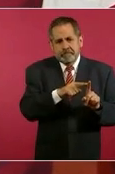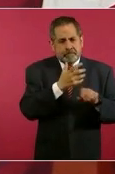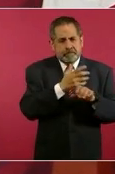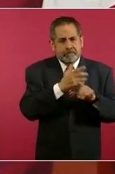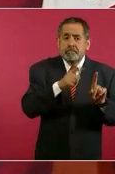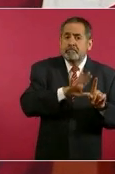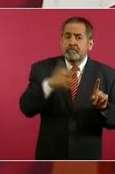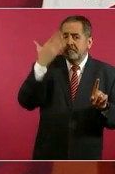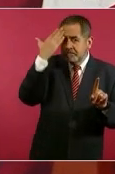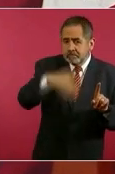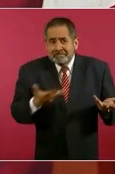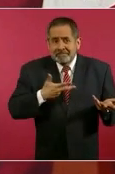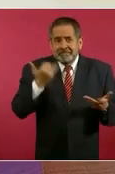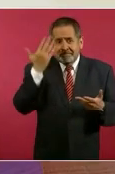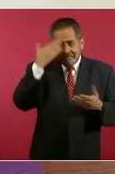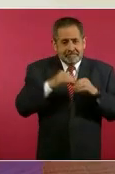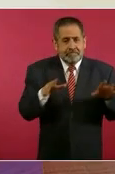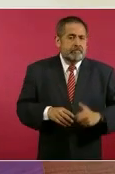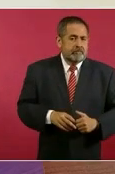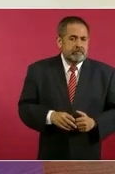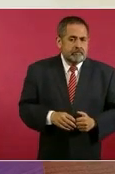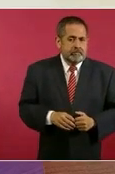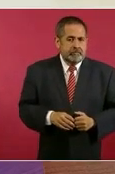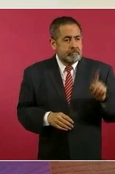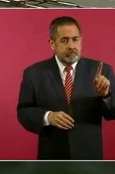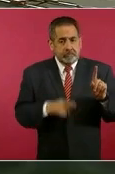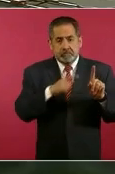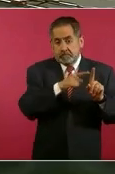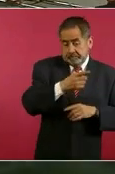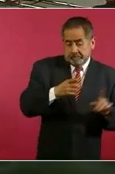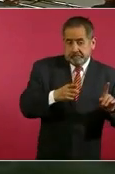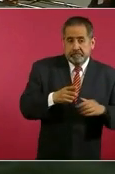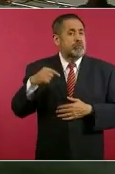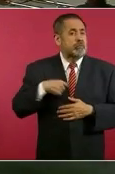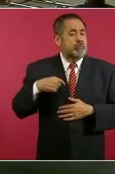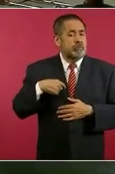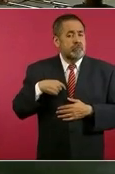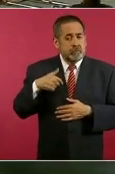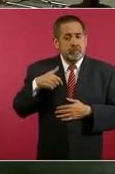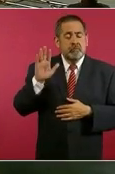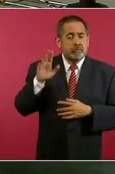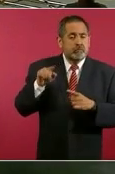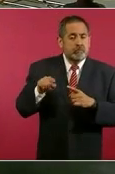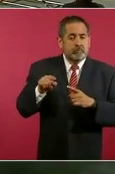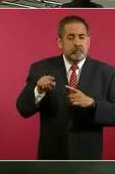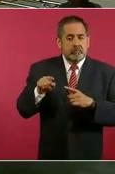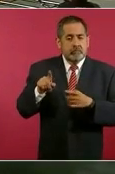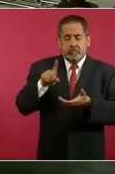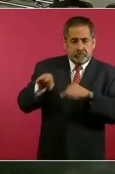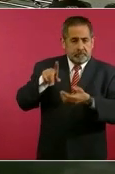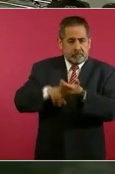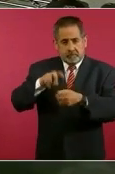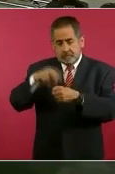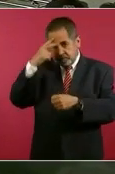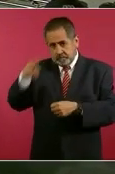Pero luego que sabía, o tenía información, declaraba de que si ella fuese servidora pública en